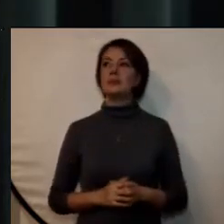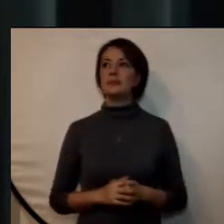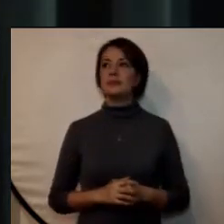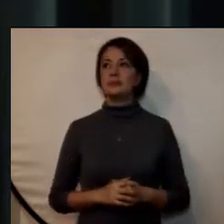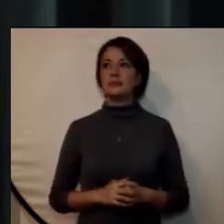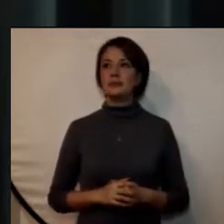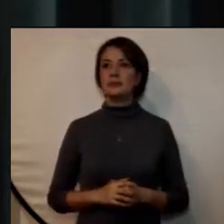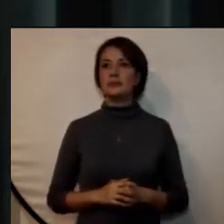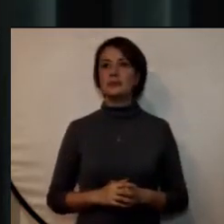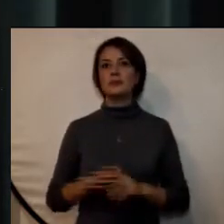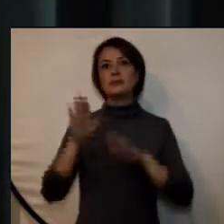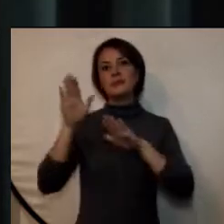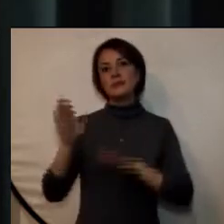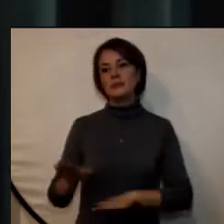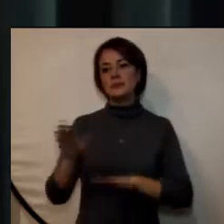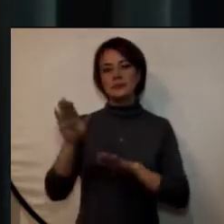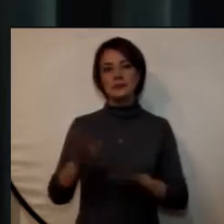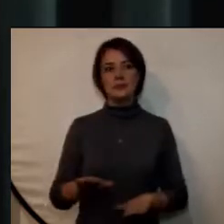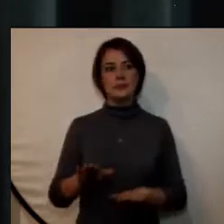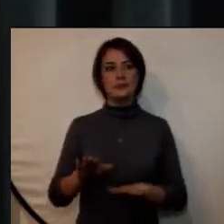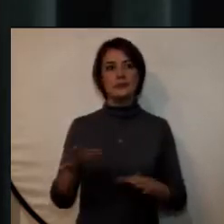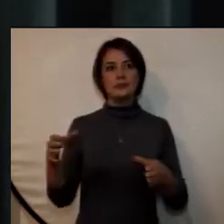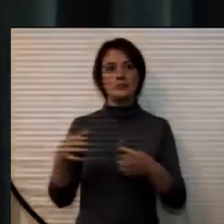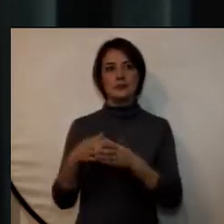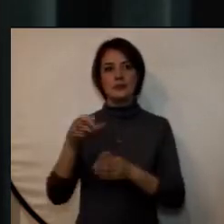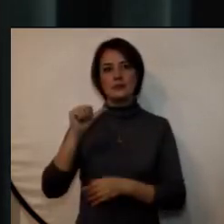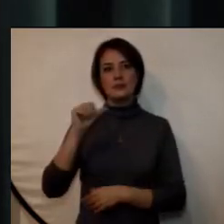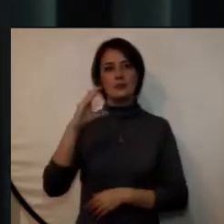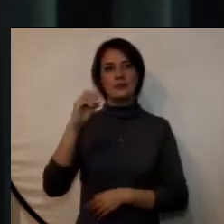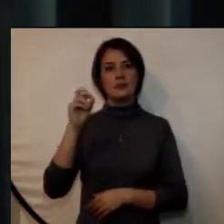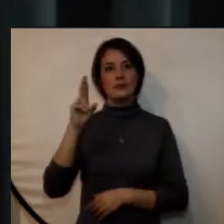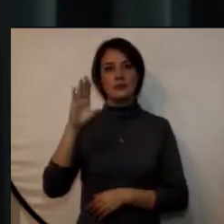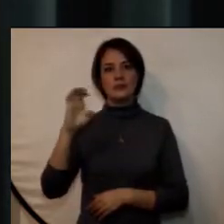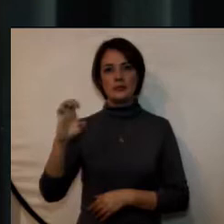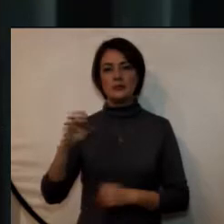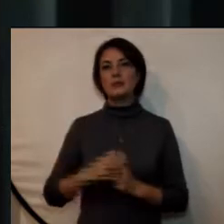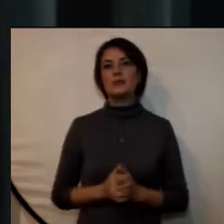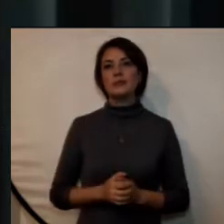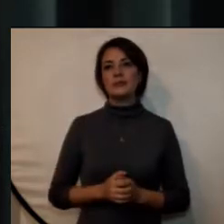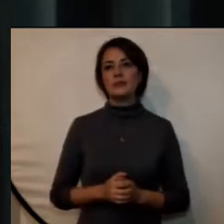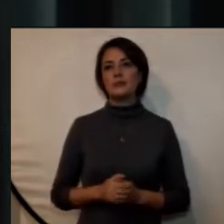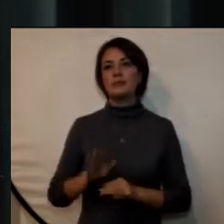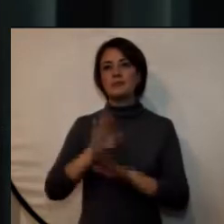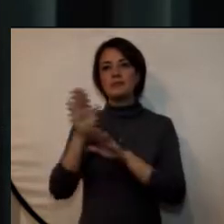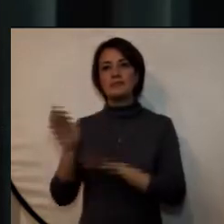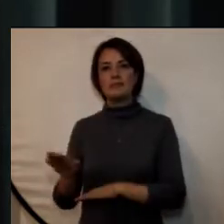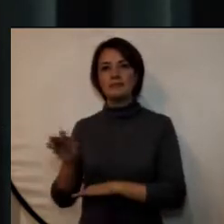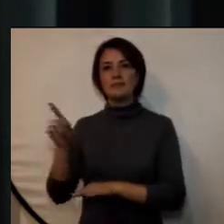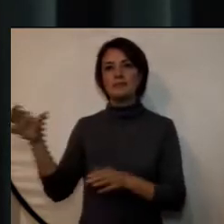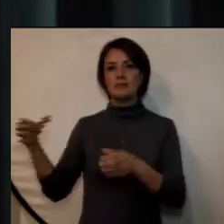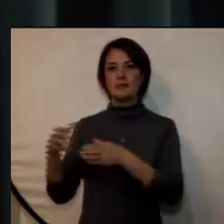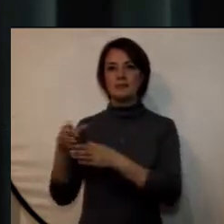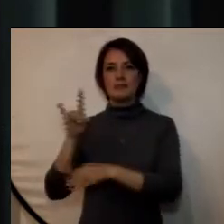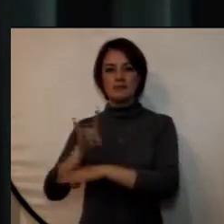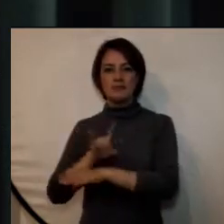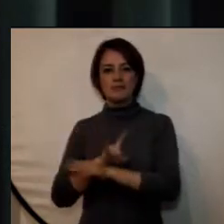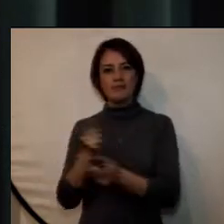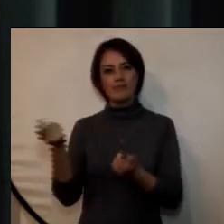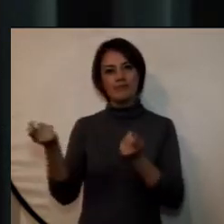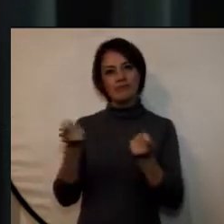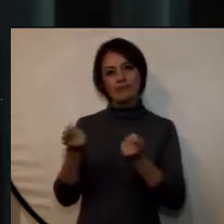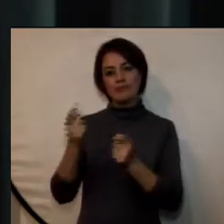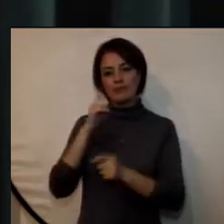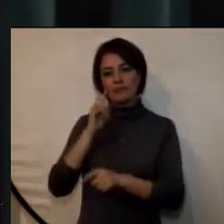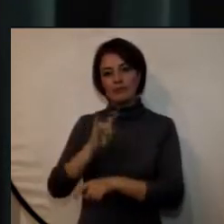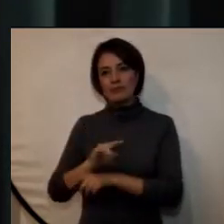señores representantes de ACORE, representantes de los órganos de control, de los